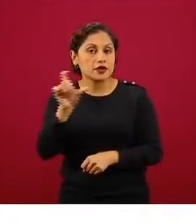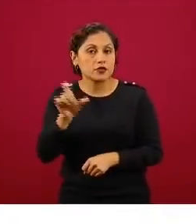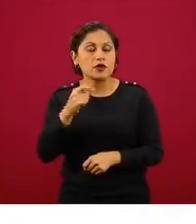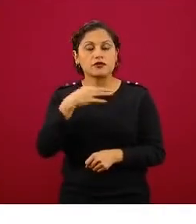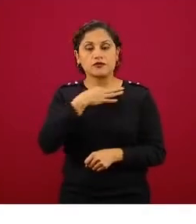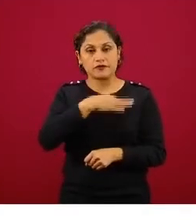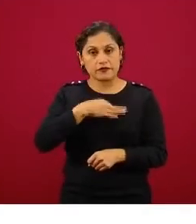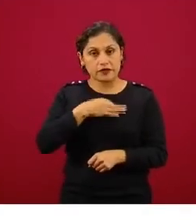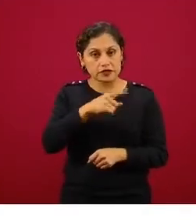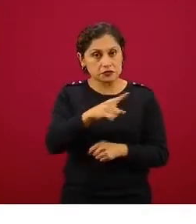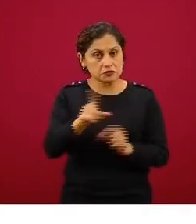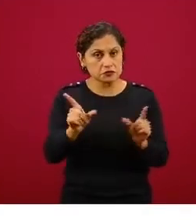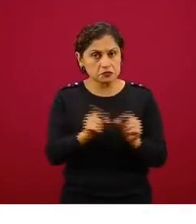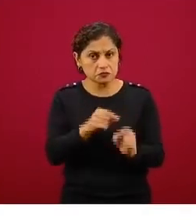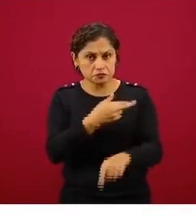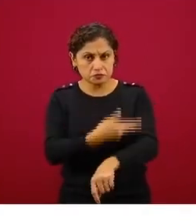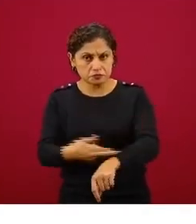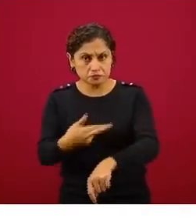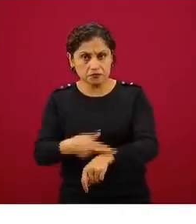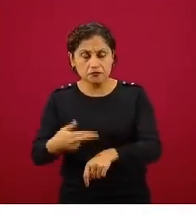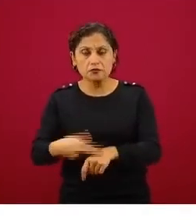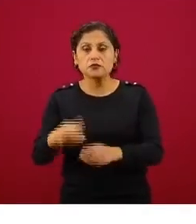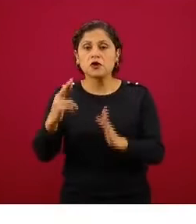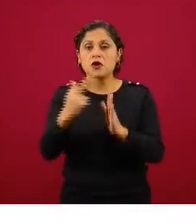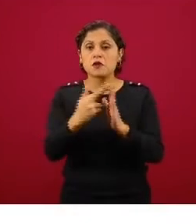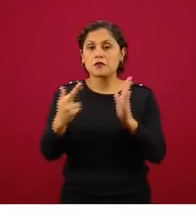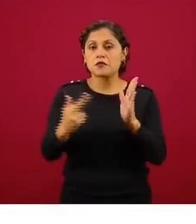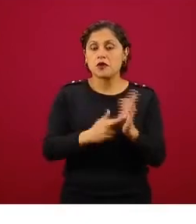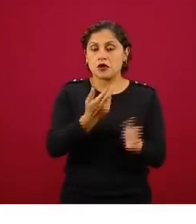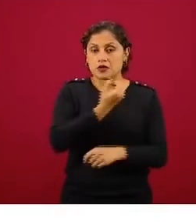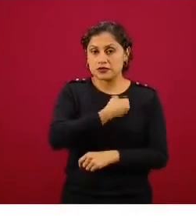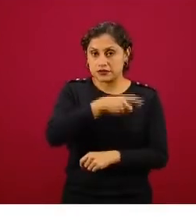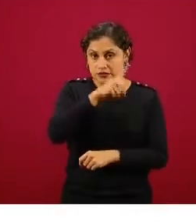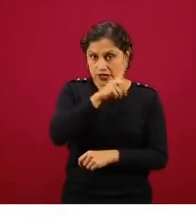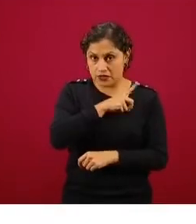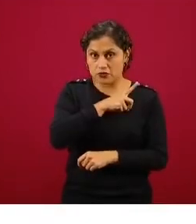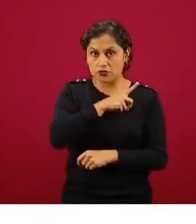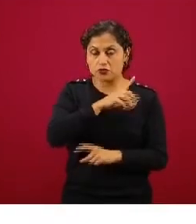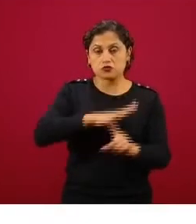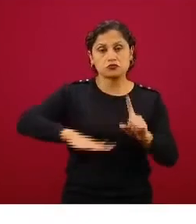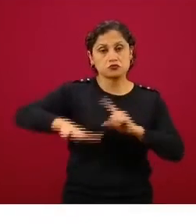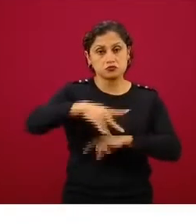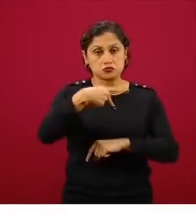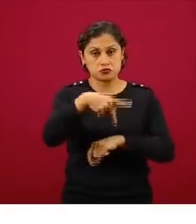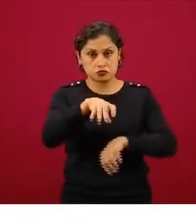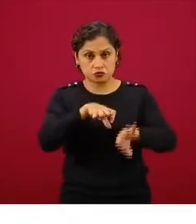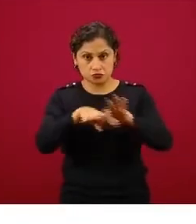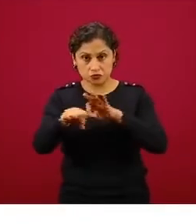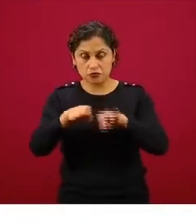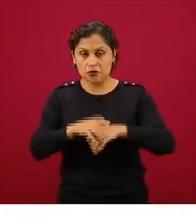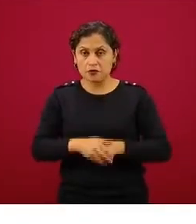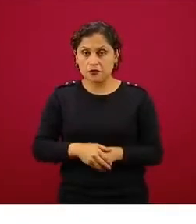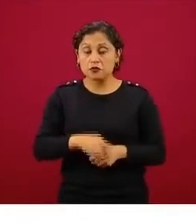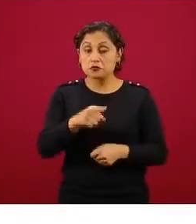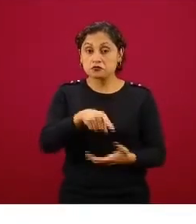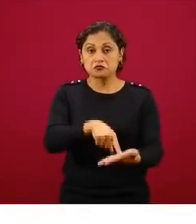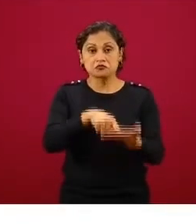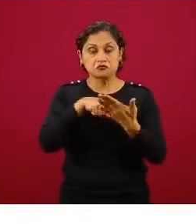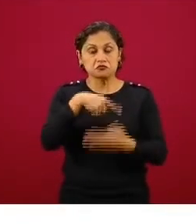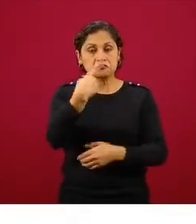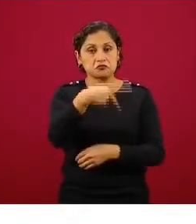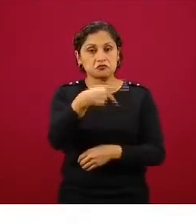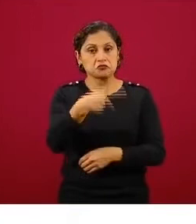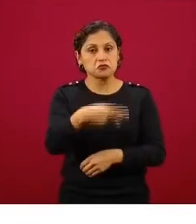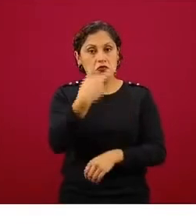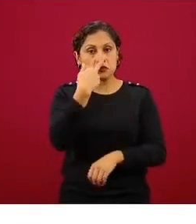concluido exitosamente el proceso de evaluación del protocolo de seguridad sanitaria en el entorno laboral, lo cual demuestra su compromiso para promover